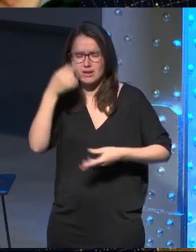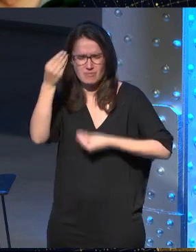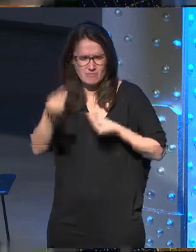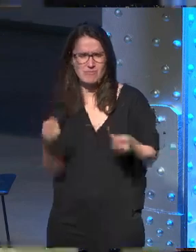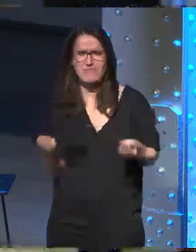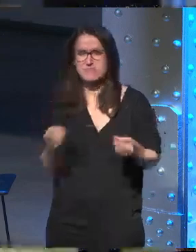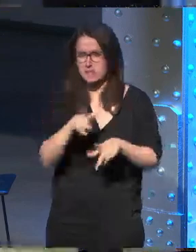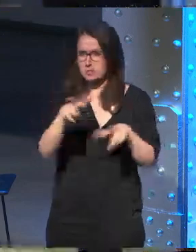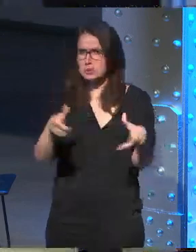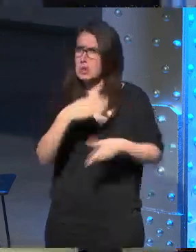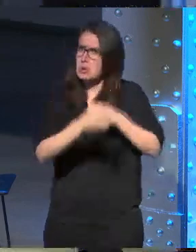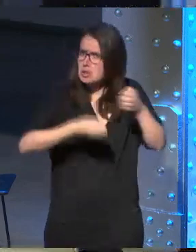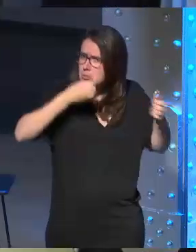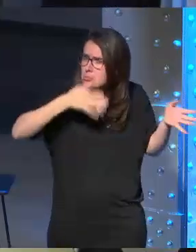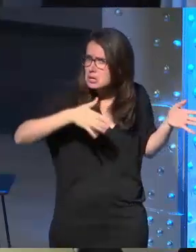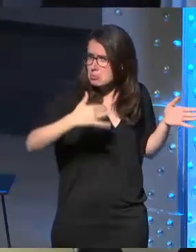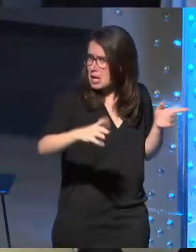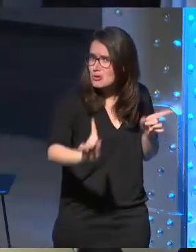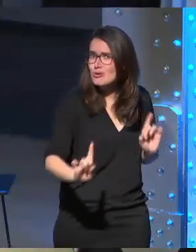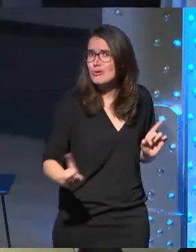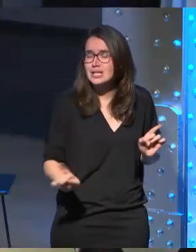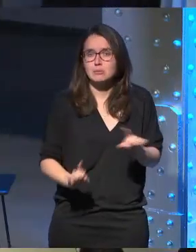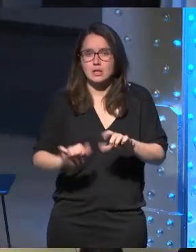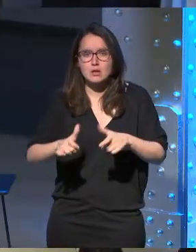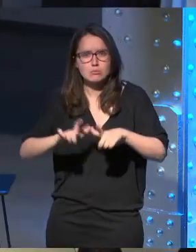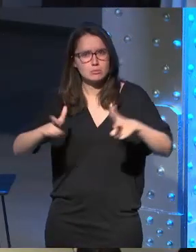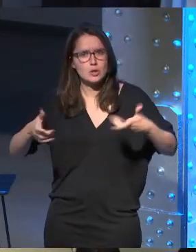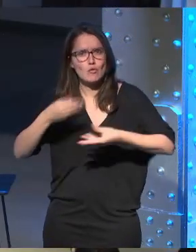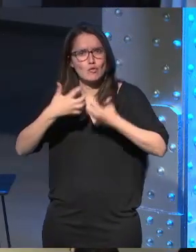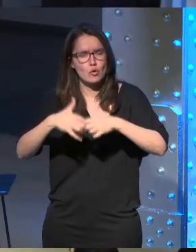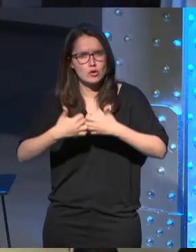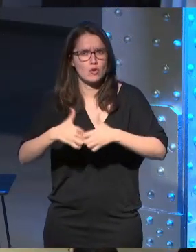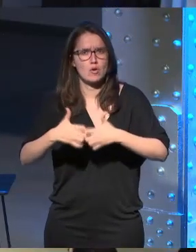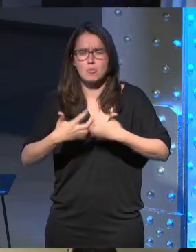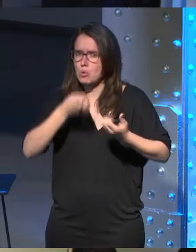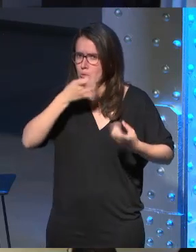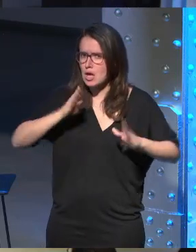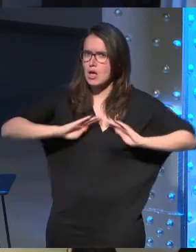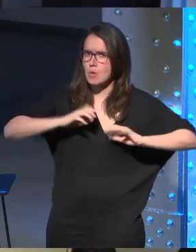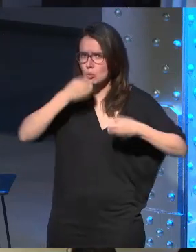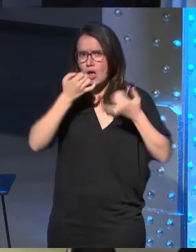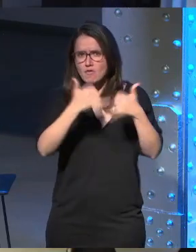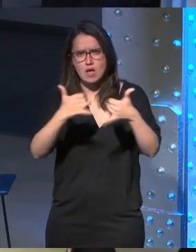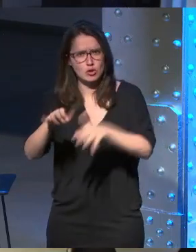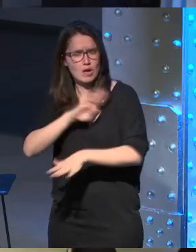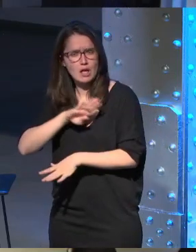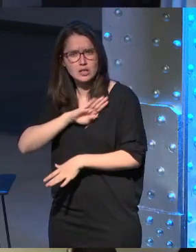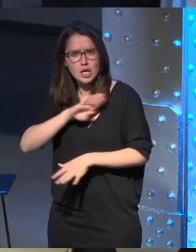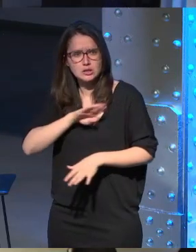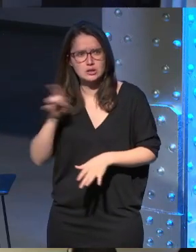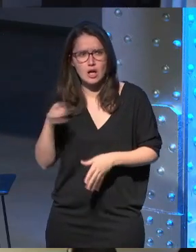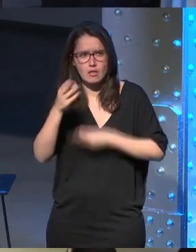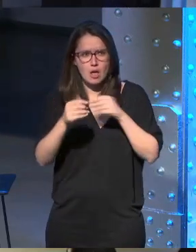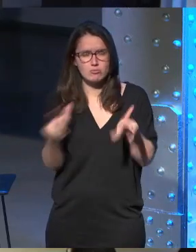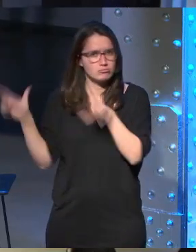estos tíos no lo hacen mal del todo y bueno la comunidad VR seguía funcionando y seguíamos pasándonoslo bien hacíamos un montón de eventos nos poníamos de esta